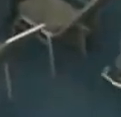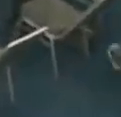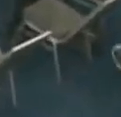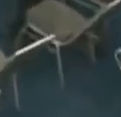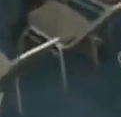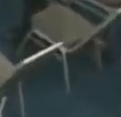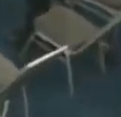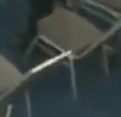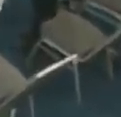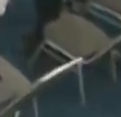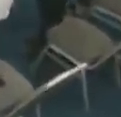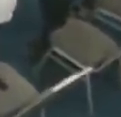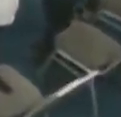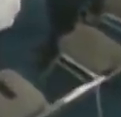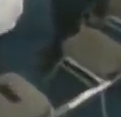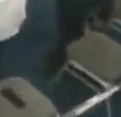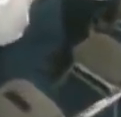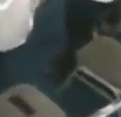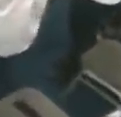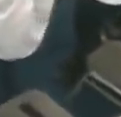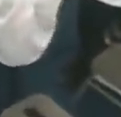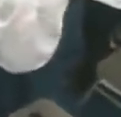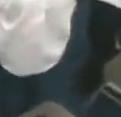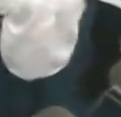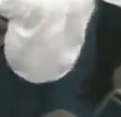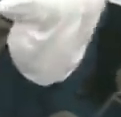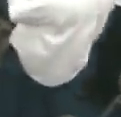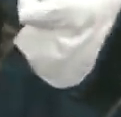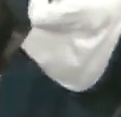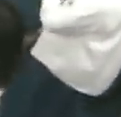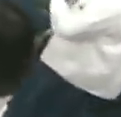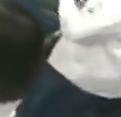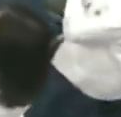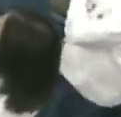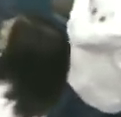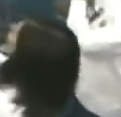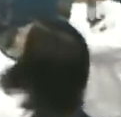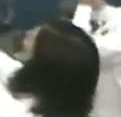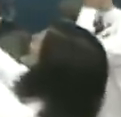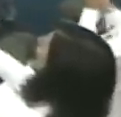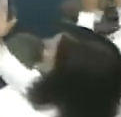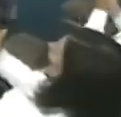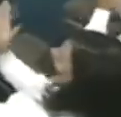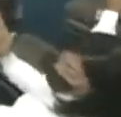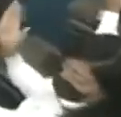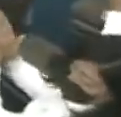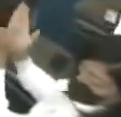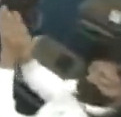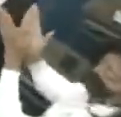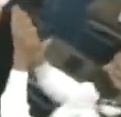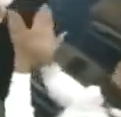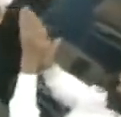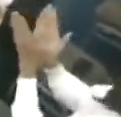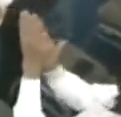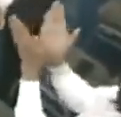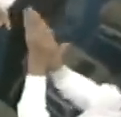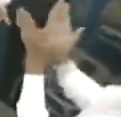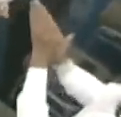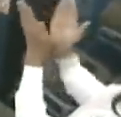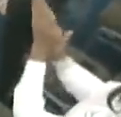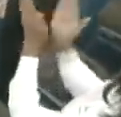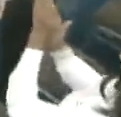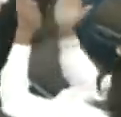clases este 25 de octubre con toda la bioseguridad para todo el sistema educativo venezolano, público y privado.